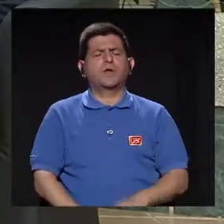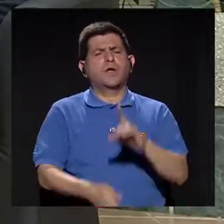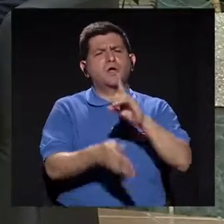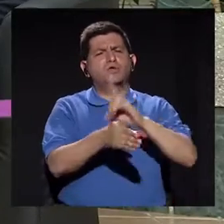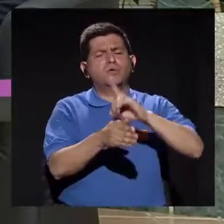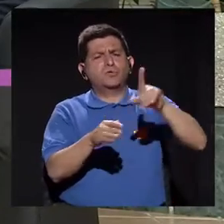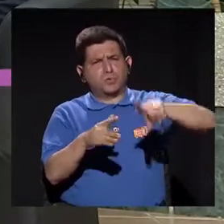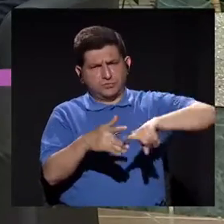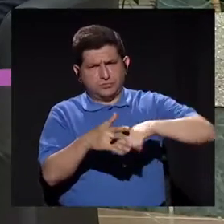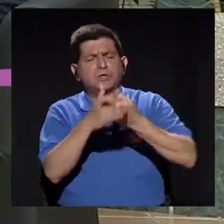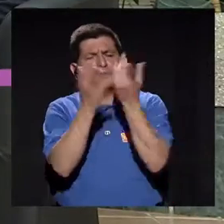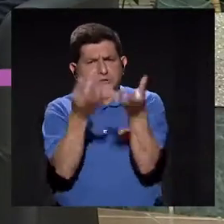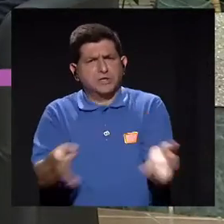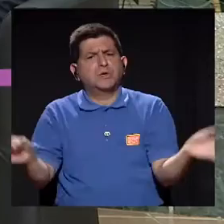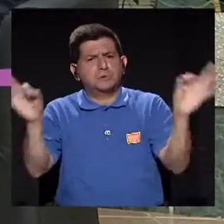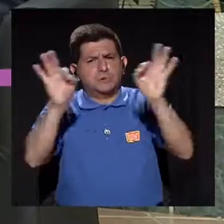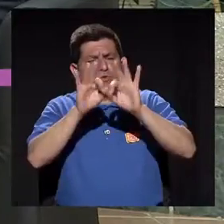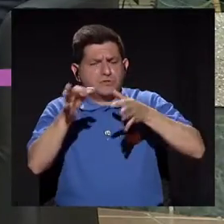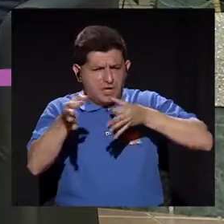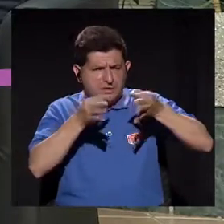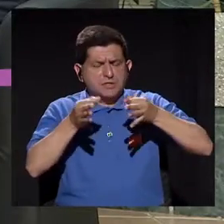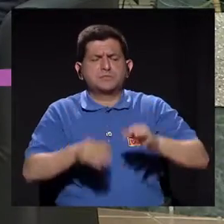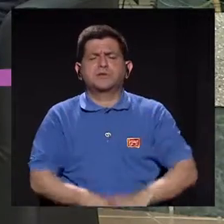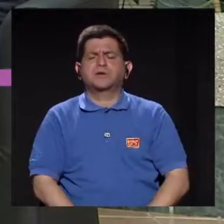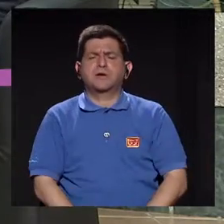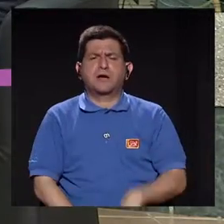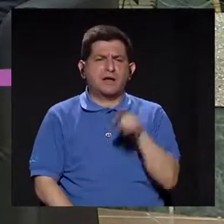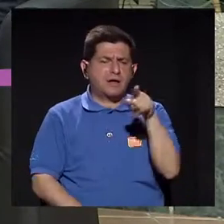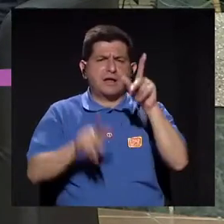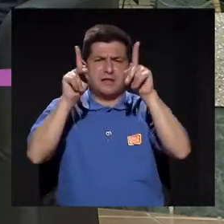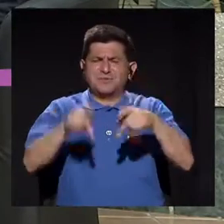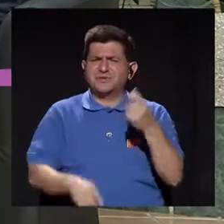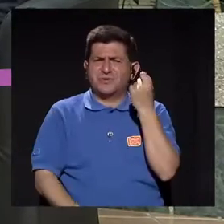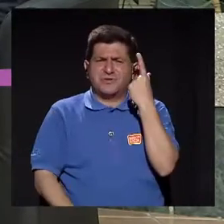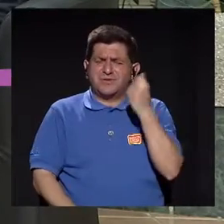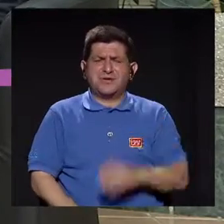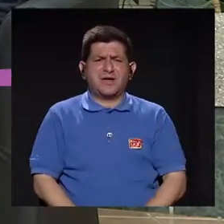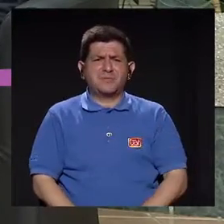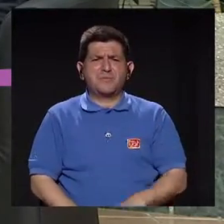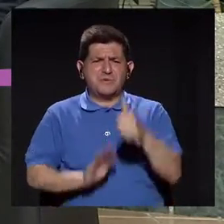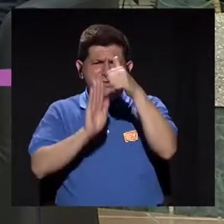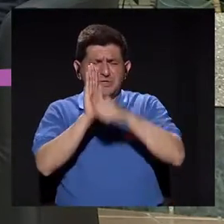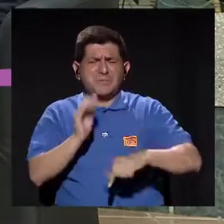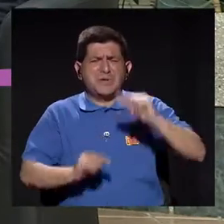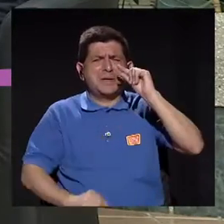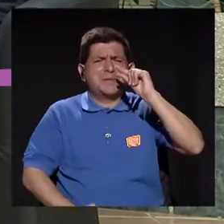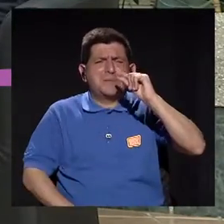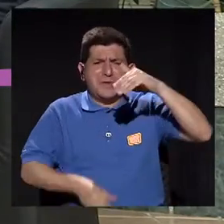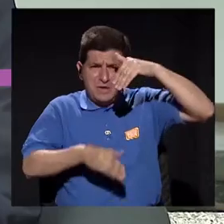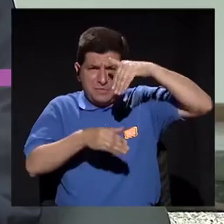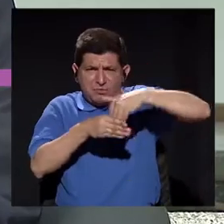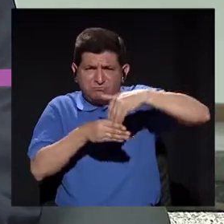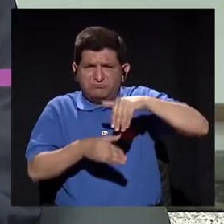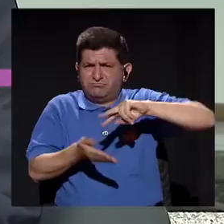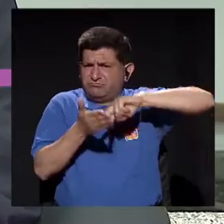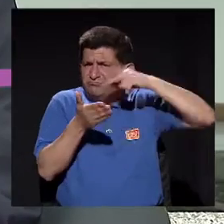Doctor y tal vez para comenzar sí sería importante contarle a los televidentes qué entendemos por cirugía mínimamente invasiva.